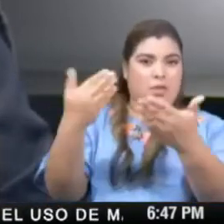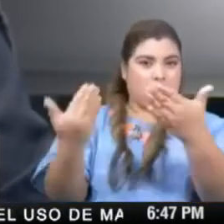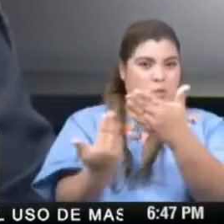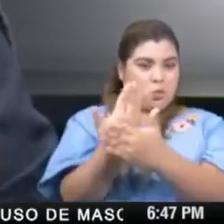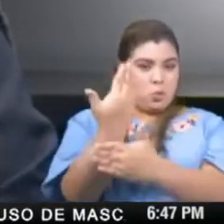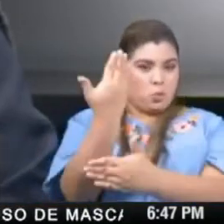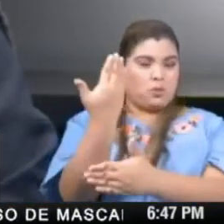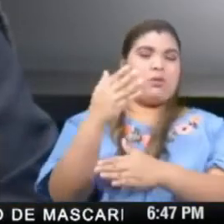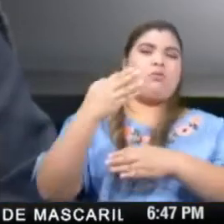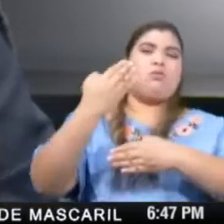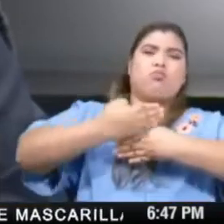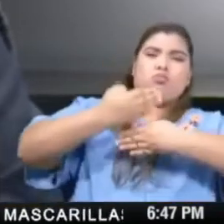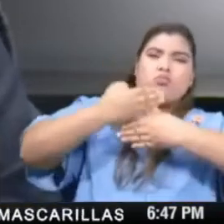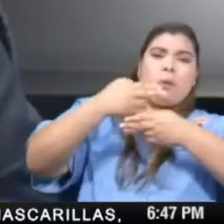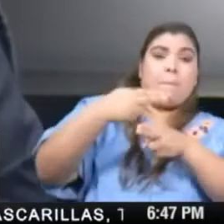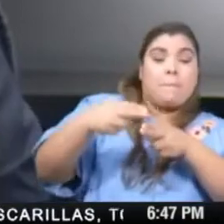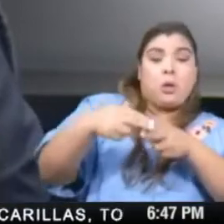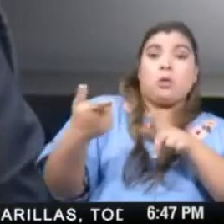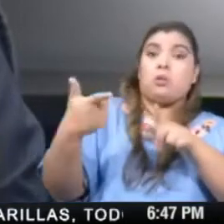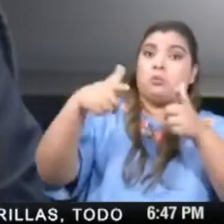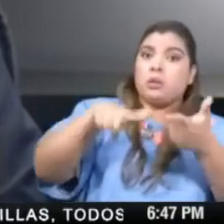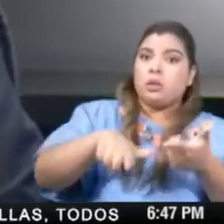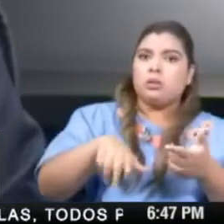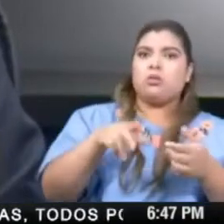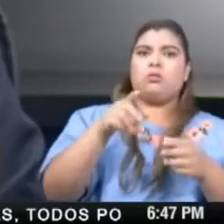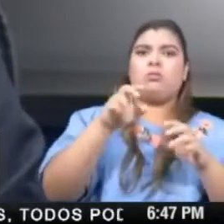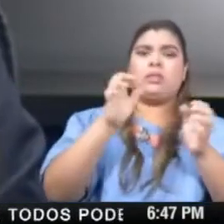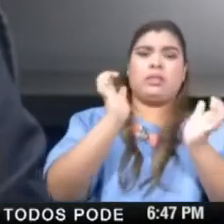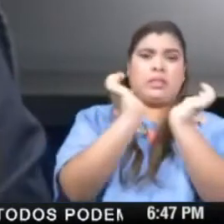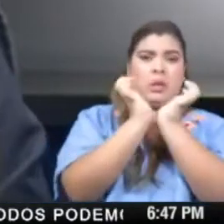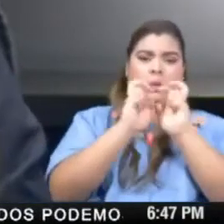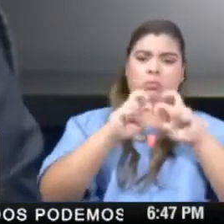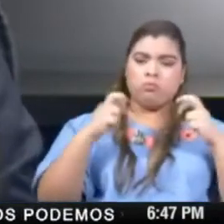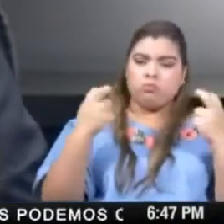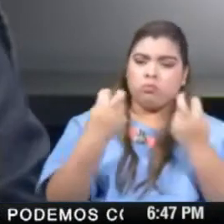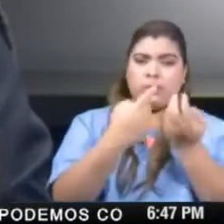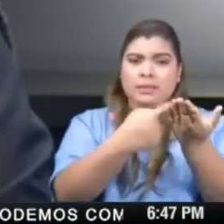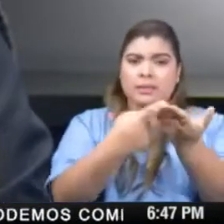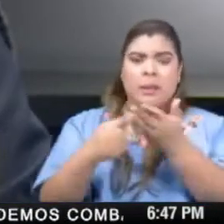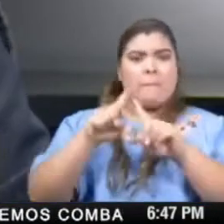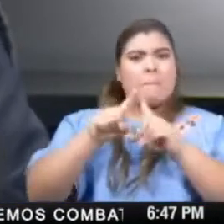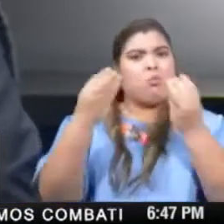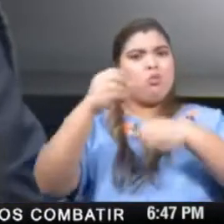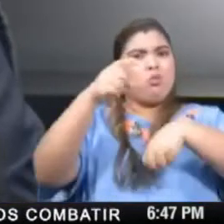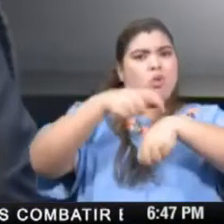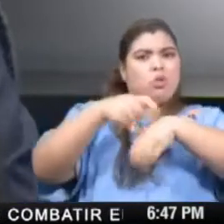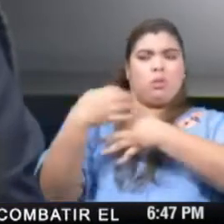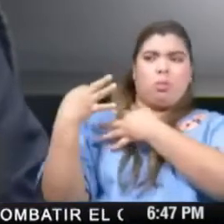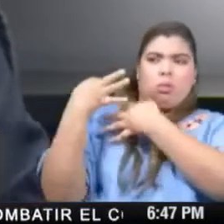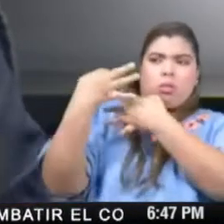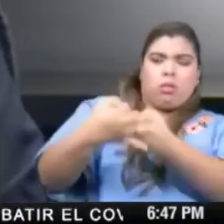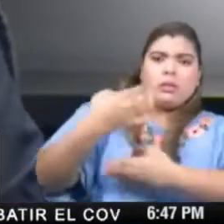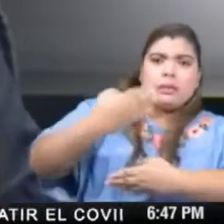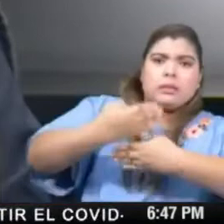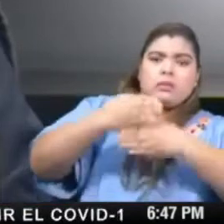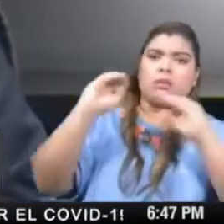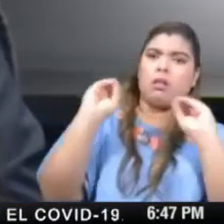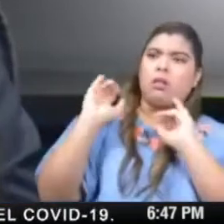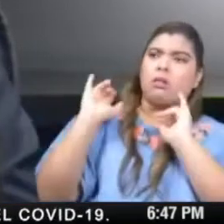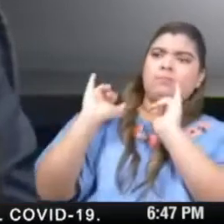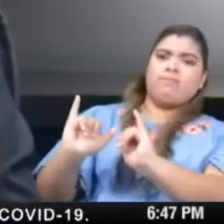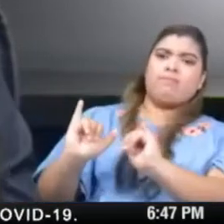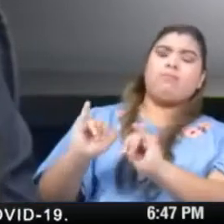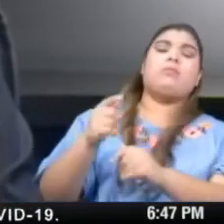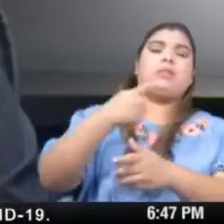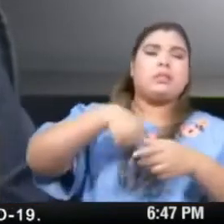asemejan una ruina en una instalación en donde podamos salvar vidas. Estamos